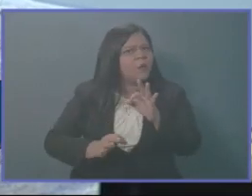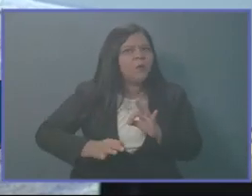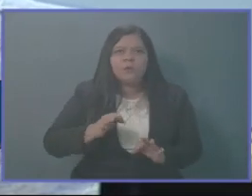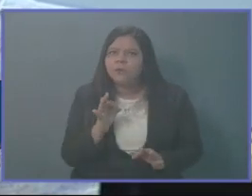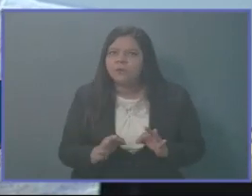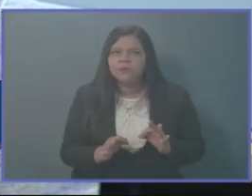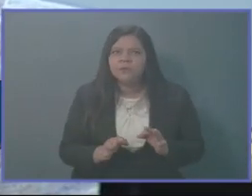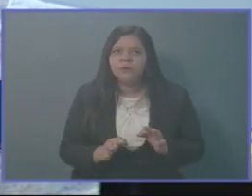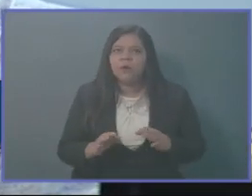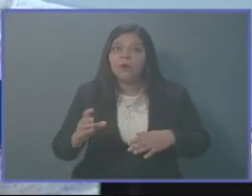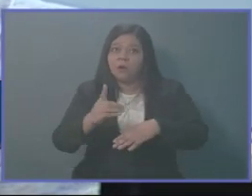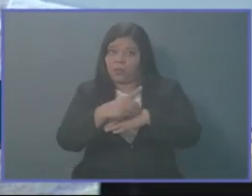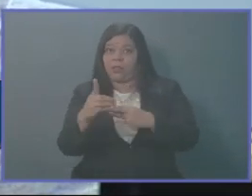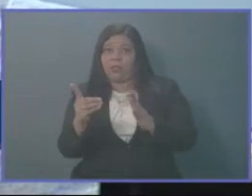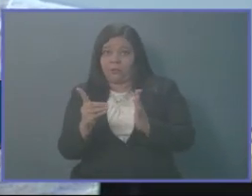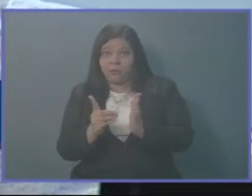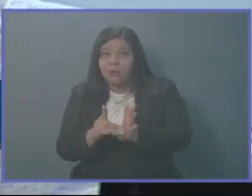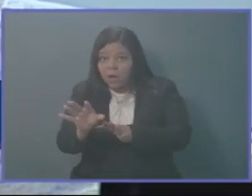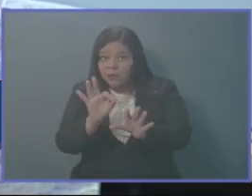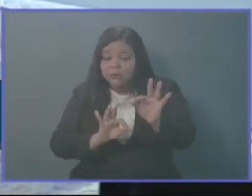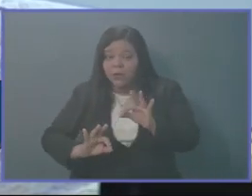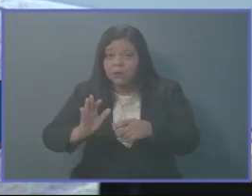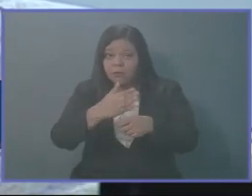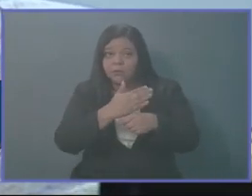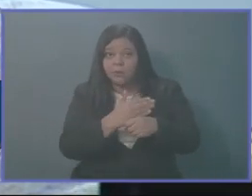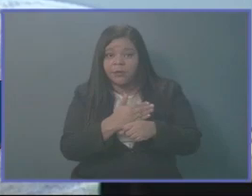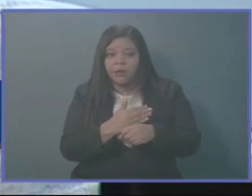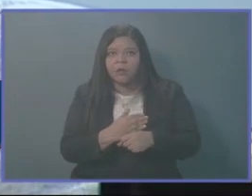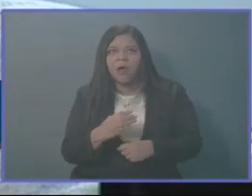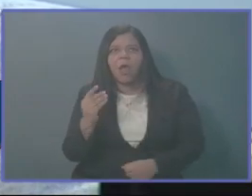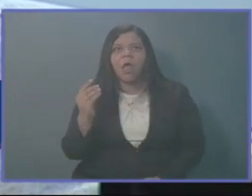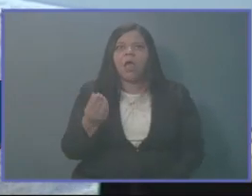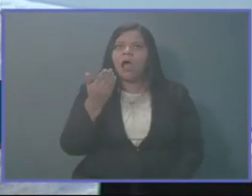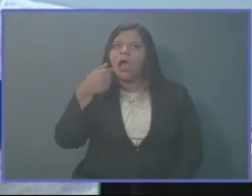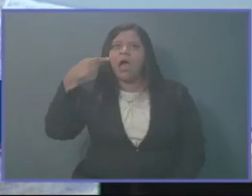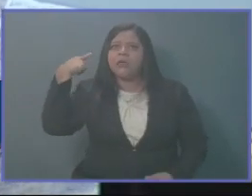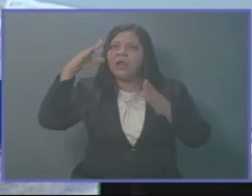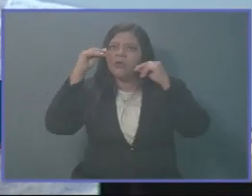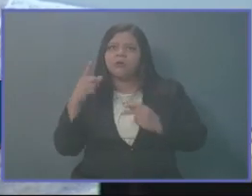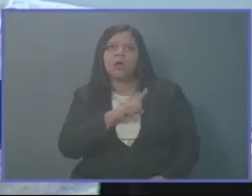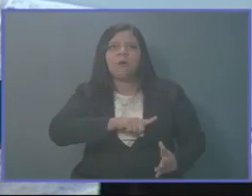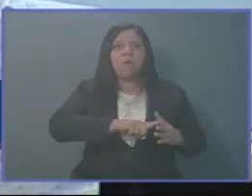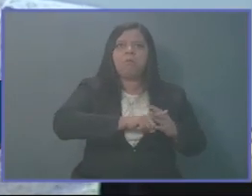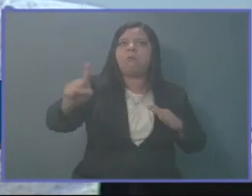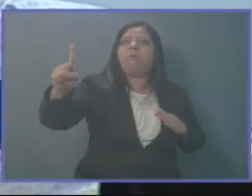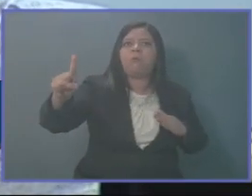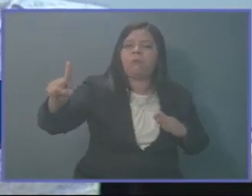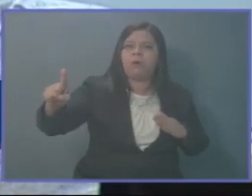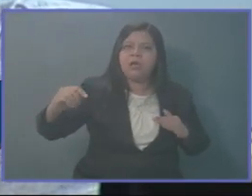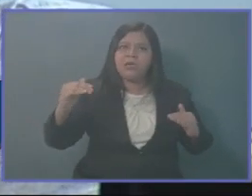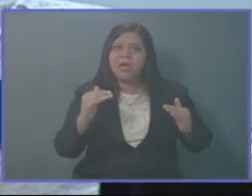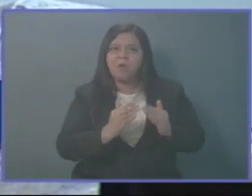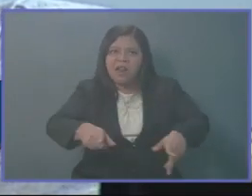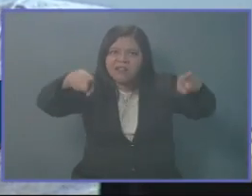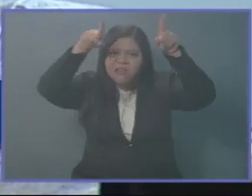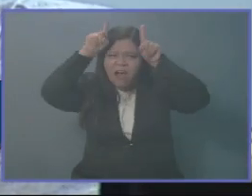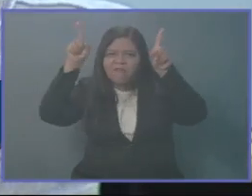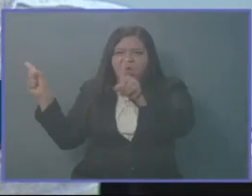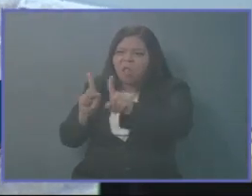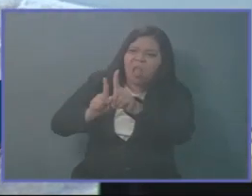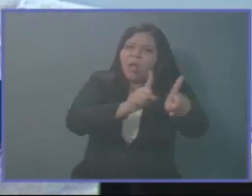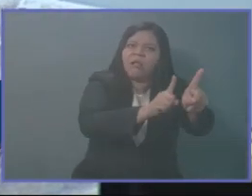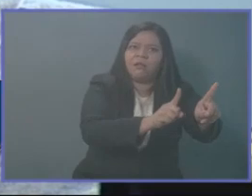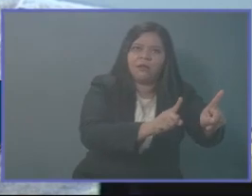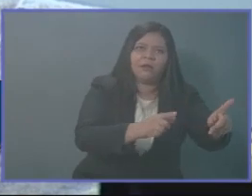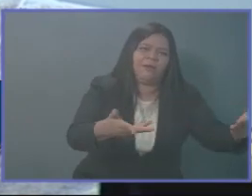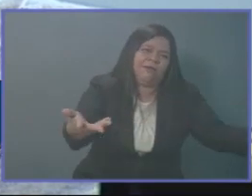de algunos partidos políticos hayan salido huyendo anoche como que los iba siguiendo el demonio. No